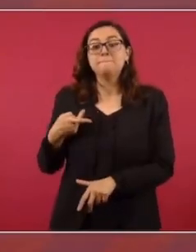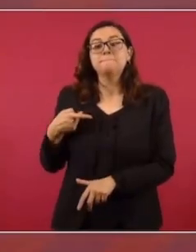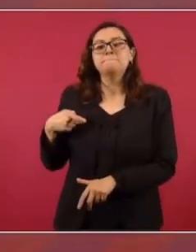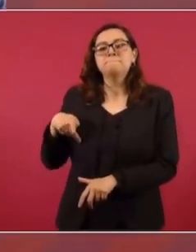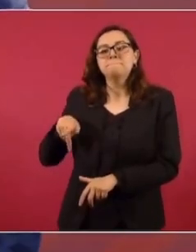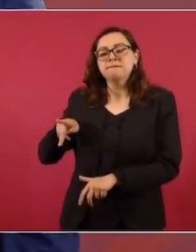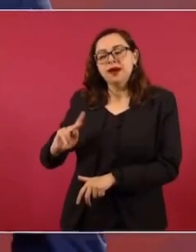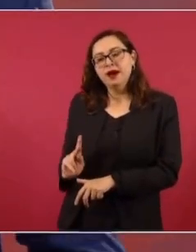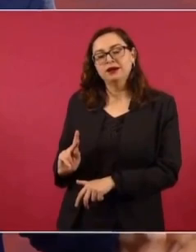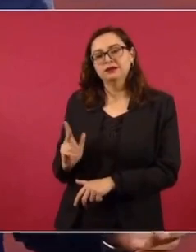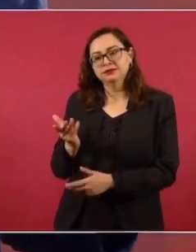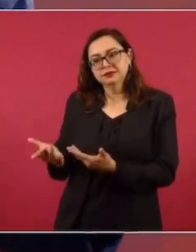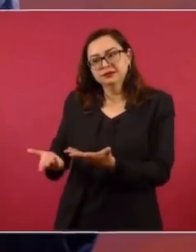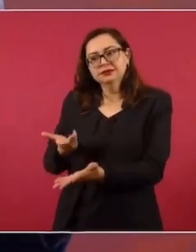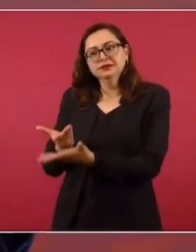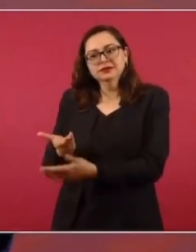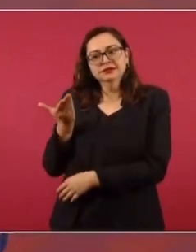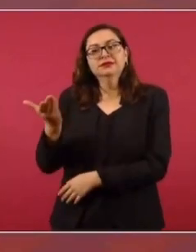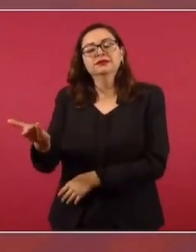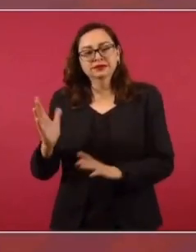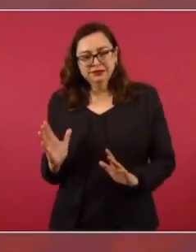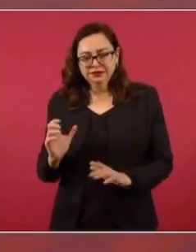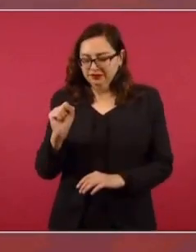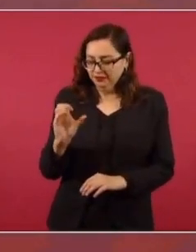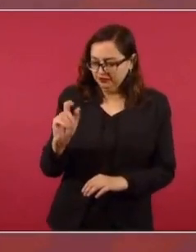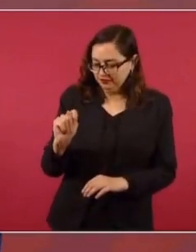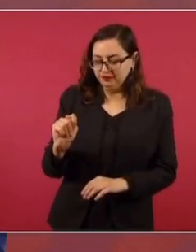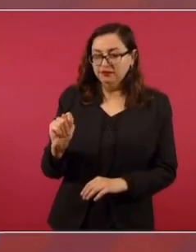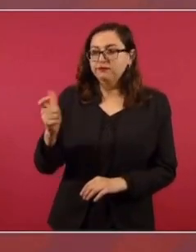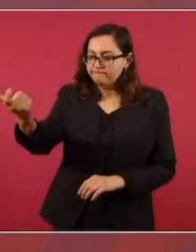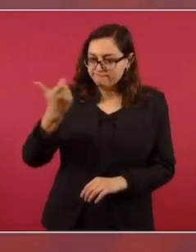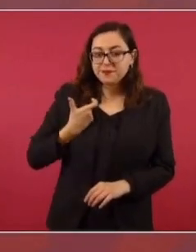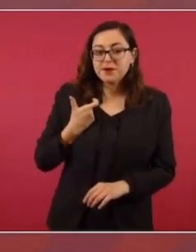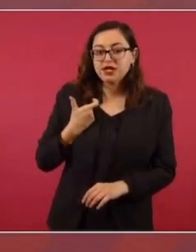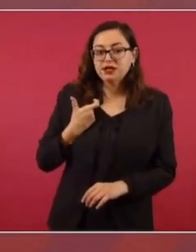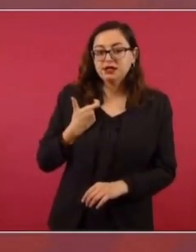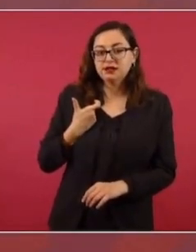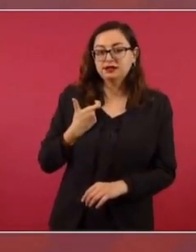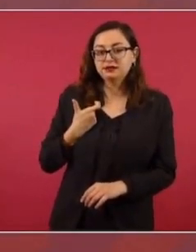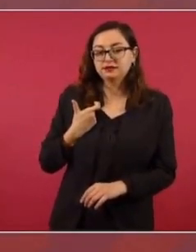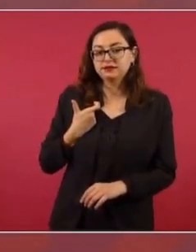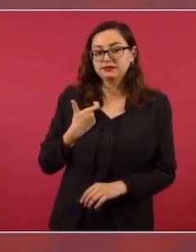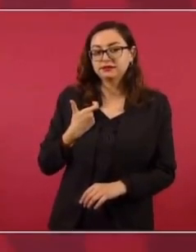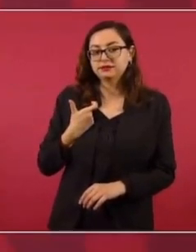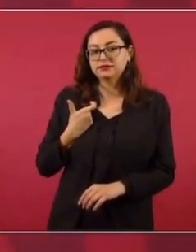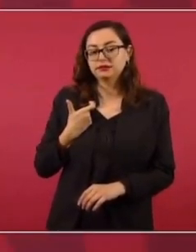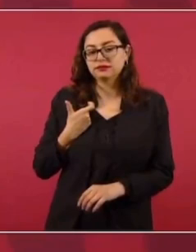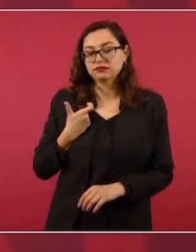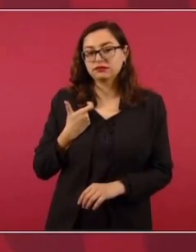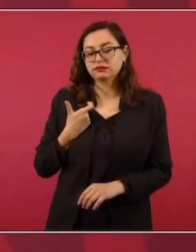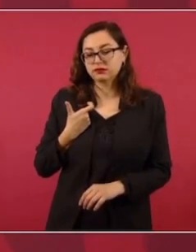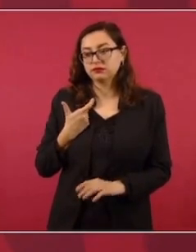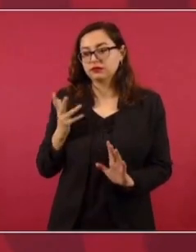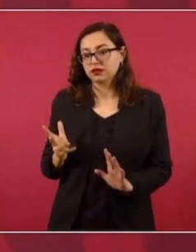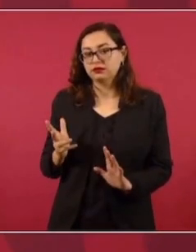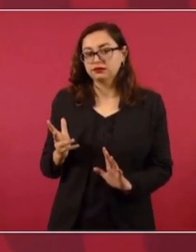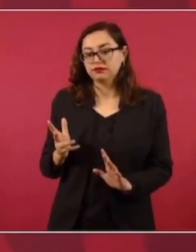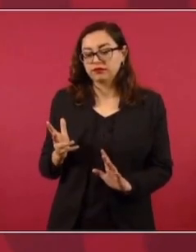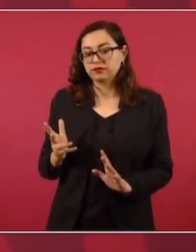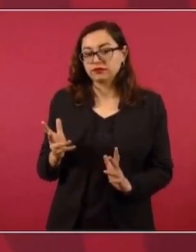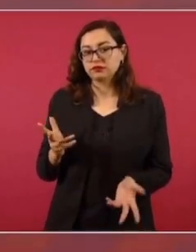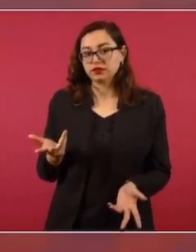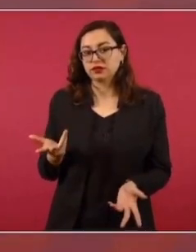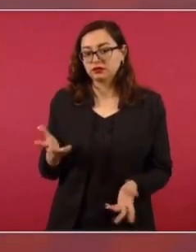a que la Secretaría de Comunicaciones y Transportes les pague una indemnización de cuando se